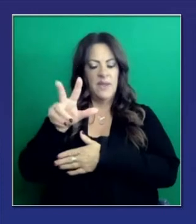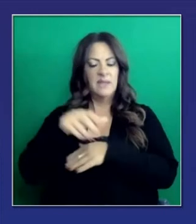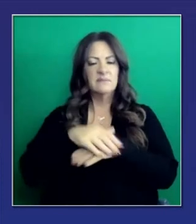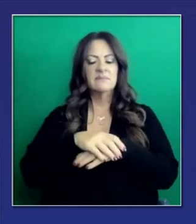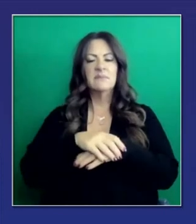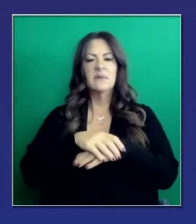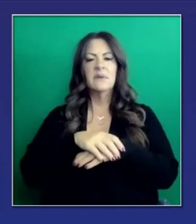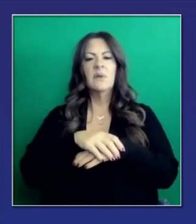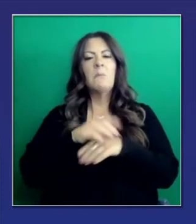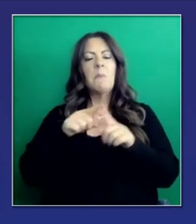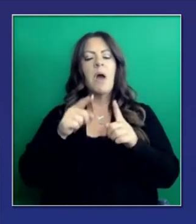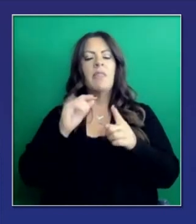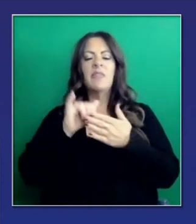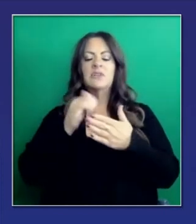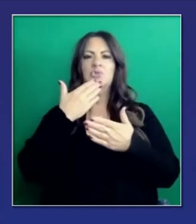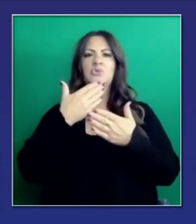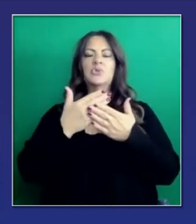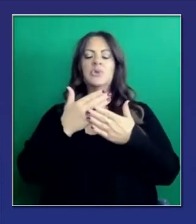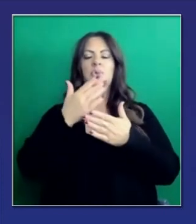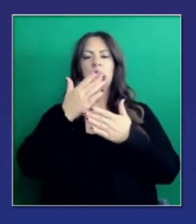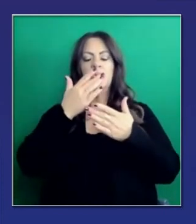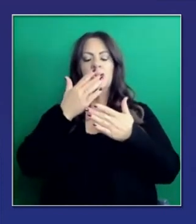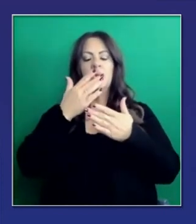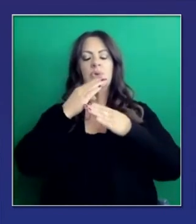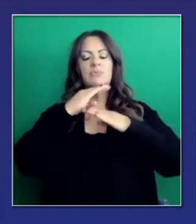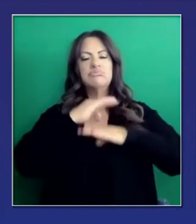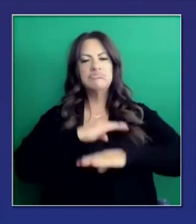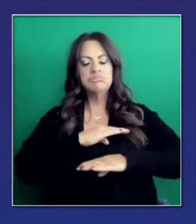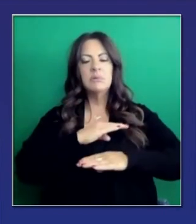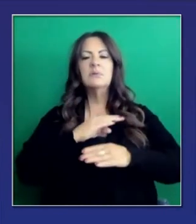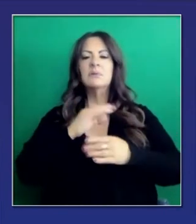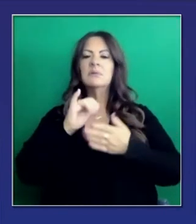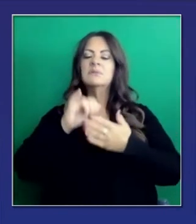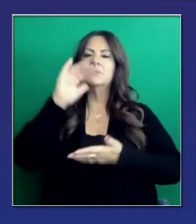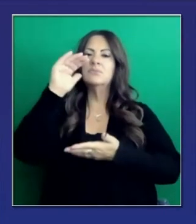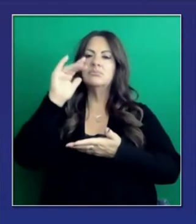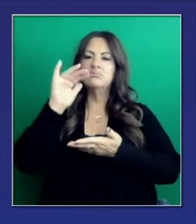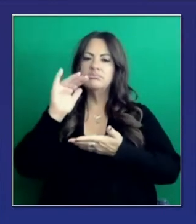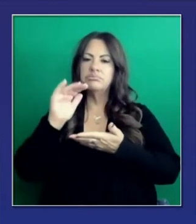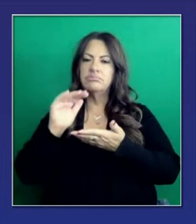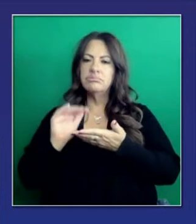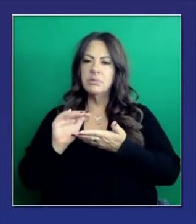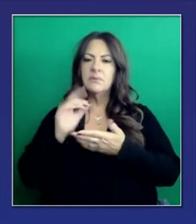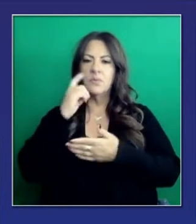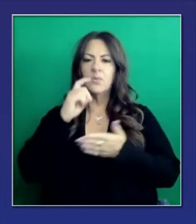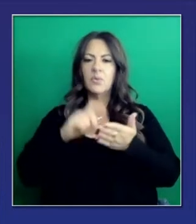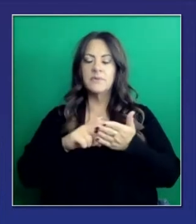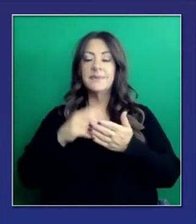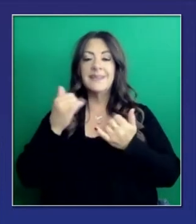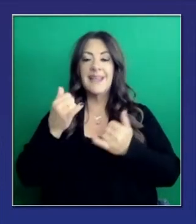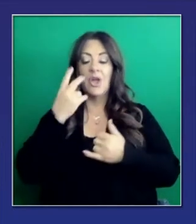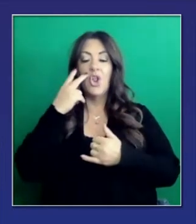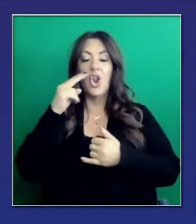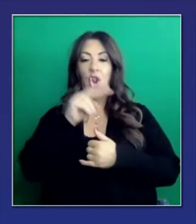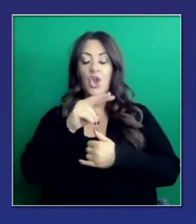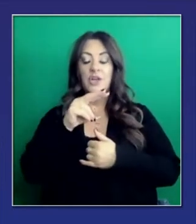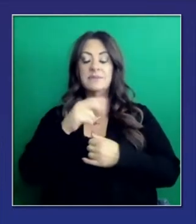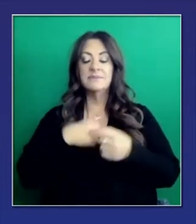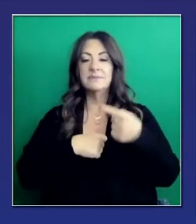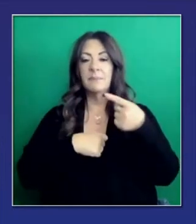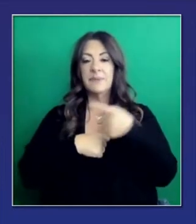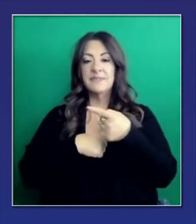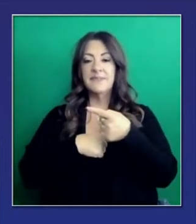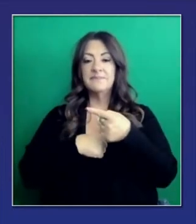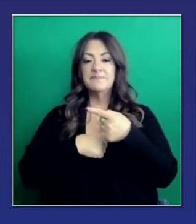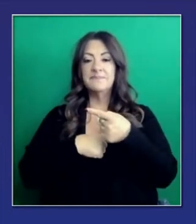no es sorprendente, pero lo alentador es que el promedio ha bajado a 23.283. Fíjense en las